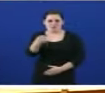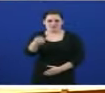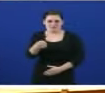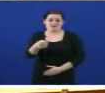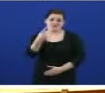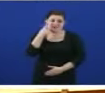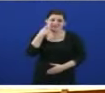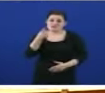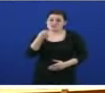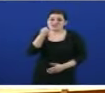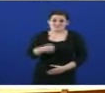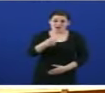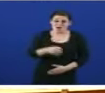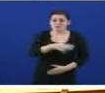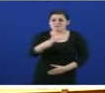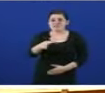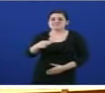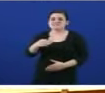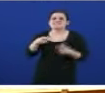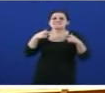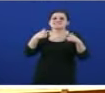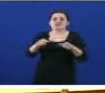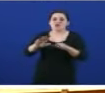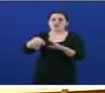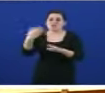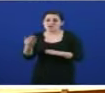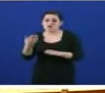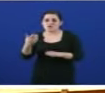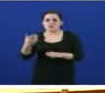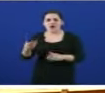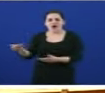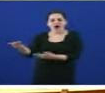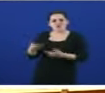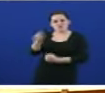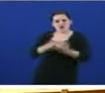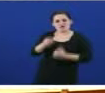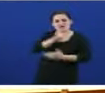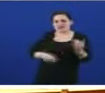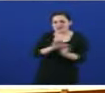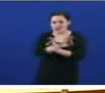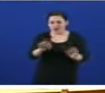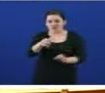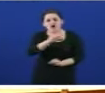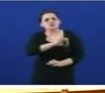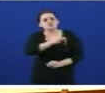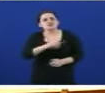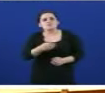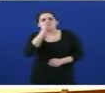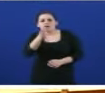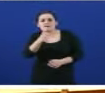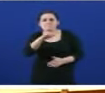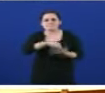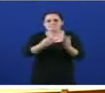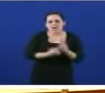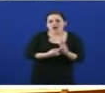E xa estamos vendo que nín os xacobeo nin o sector exterior están tirando da nosa economía. Vostede prometeu planos e programas que non cumpliu.